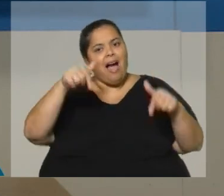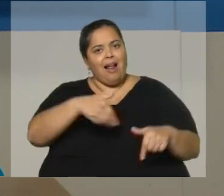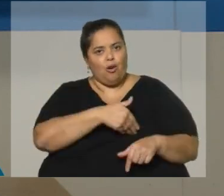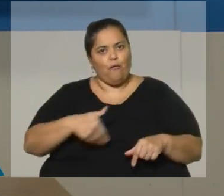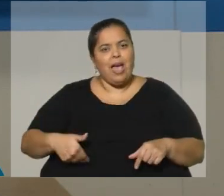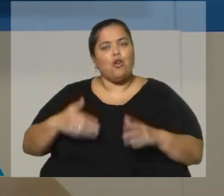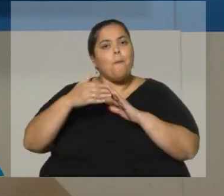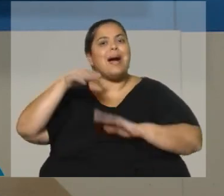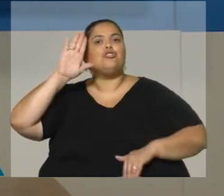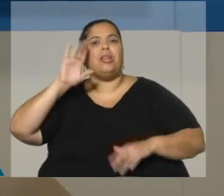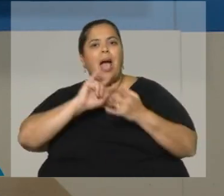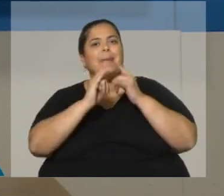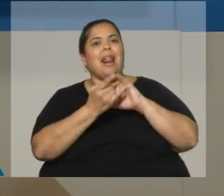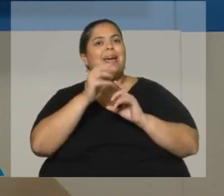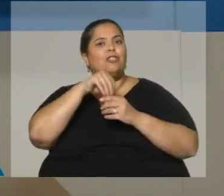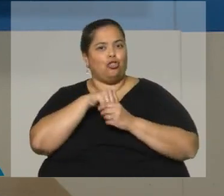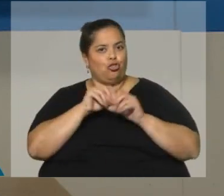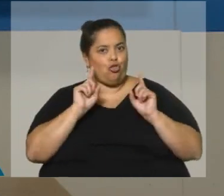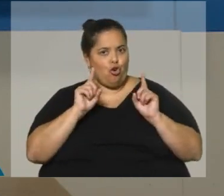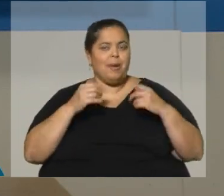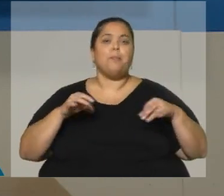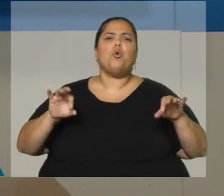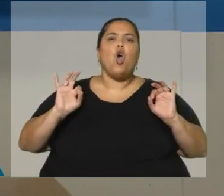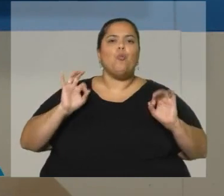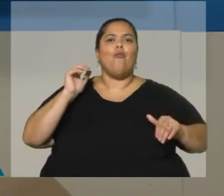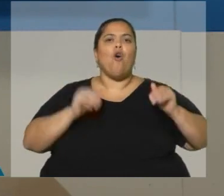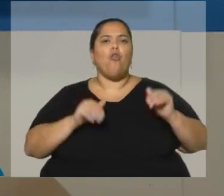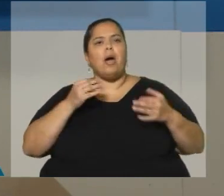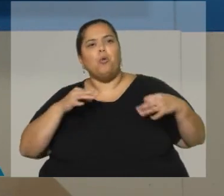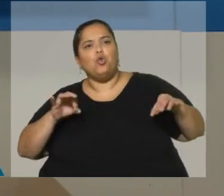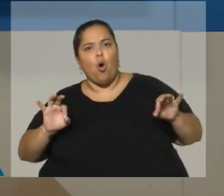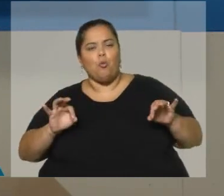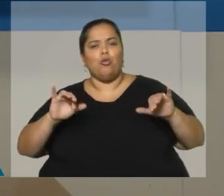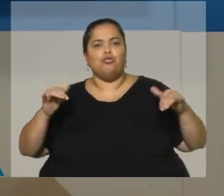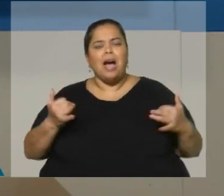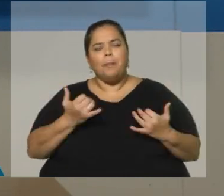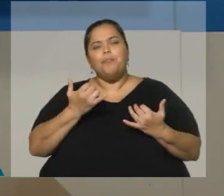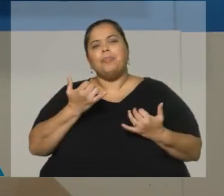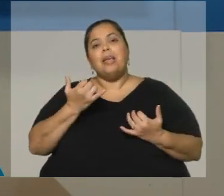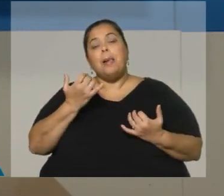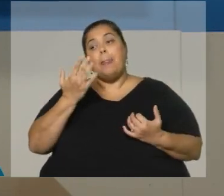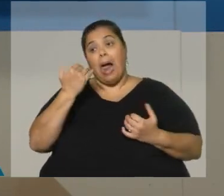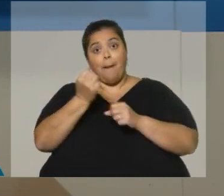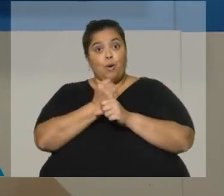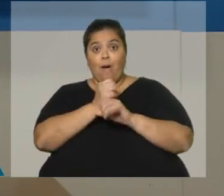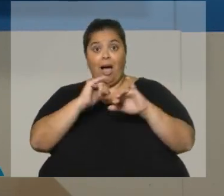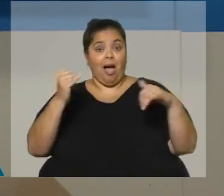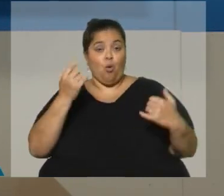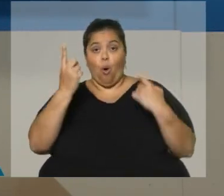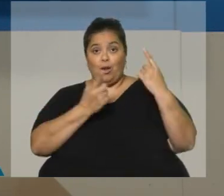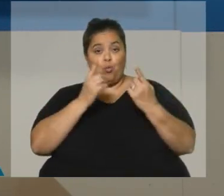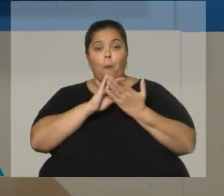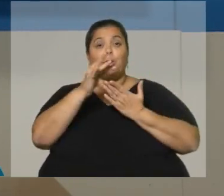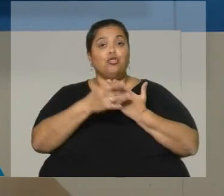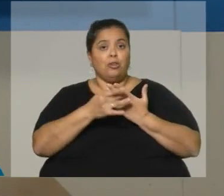mayoría parlamentaria cómoda. Cuando ya aprobó algo de las iniciativas más importantes del acuerdo que los une,